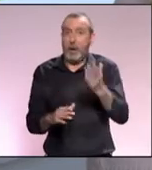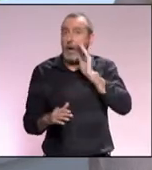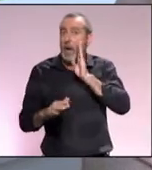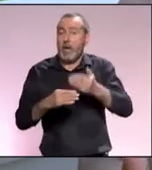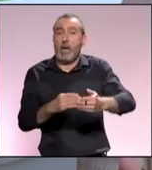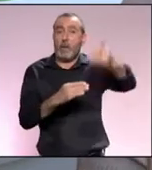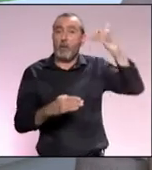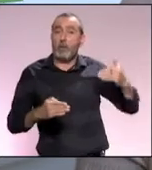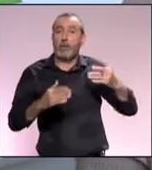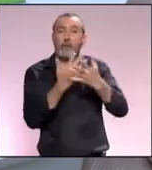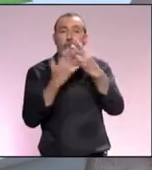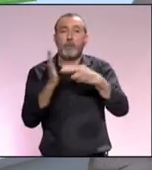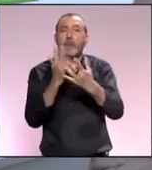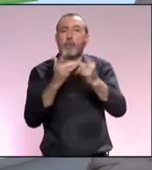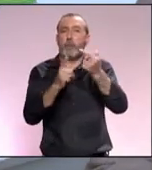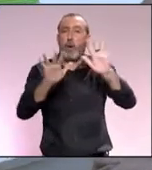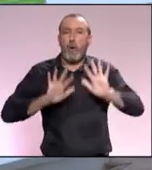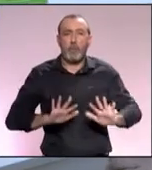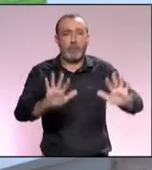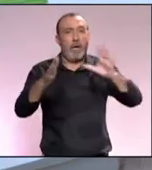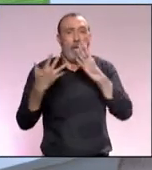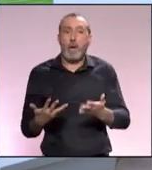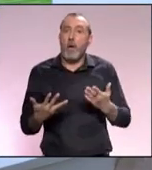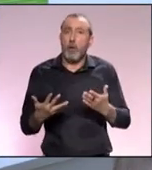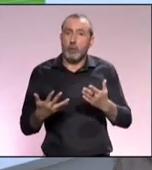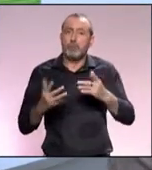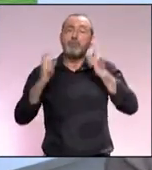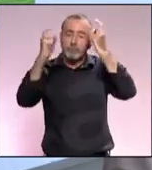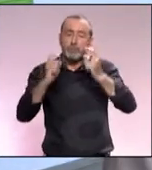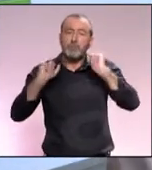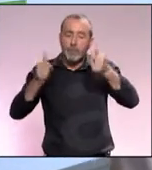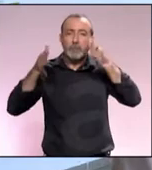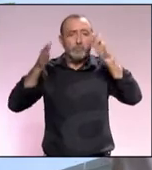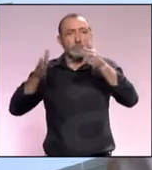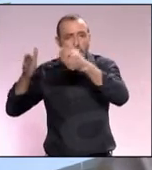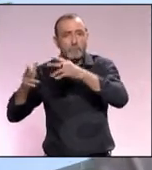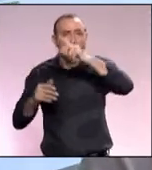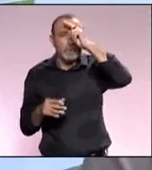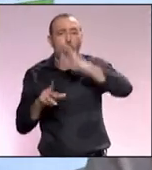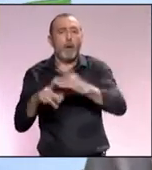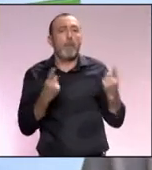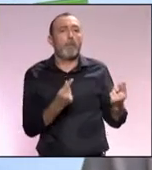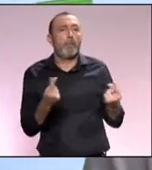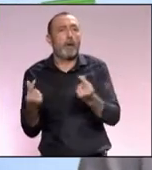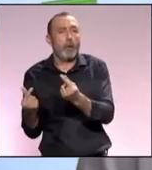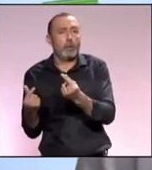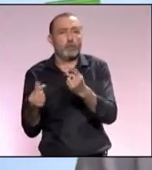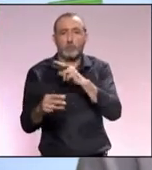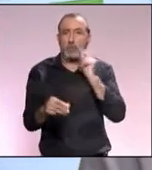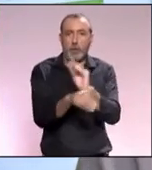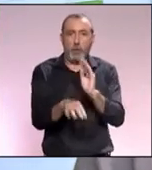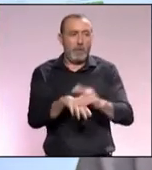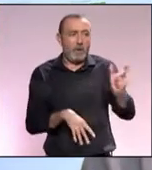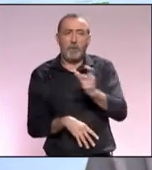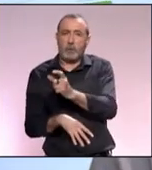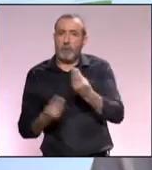anteriormente pues estaban un poco olvidados y que ahora nos estamos preocupando de poner en valor de cara no